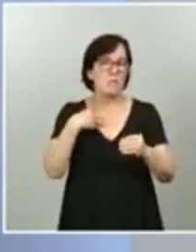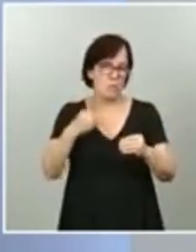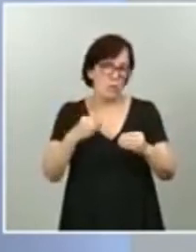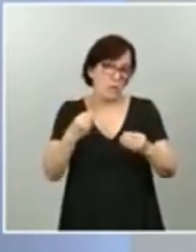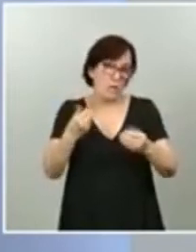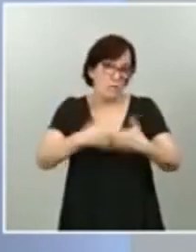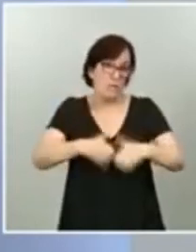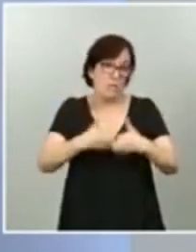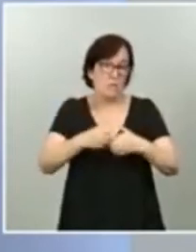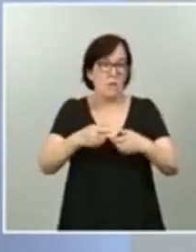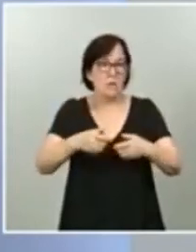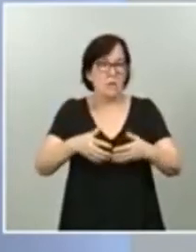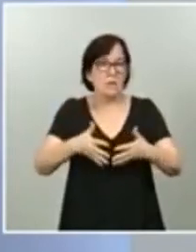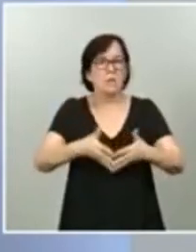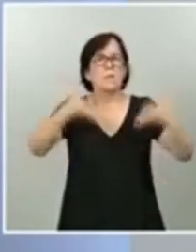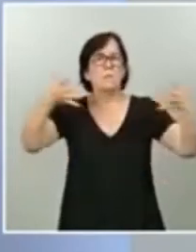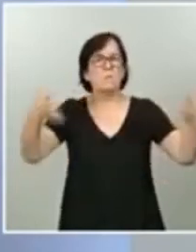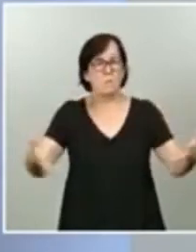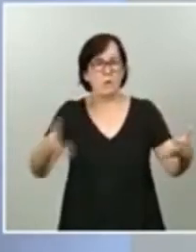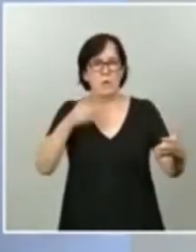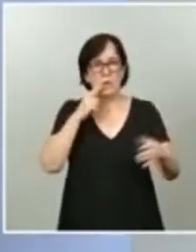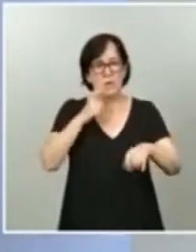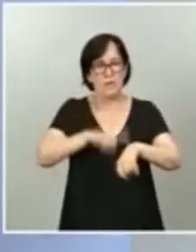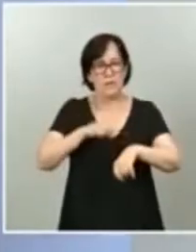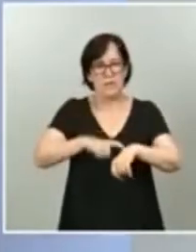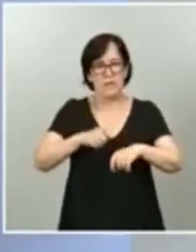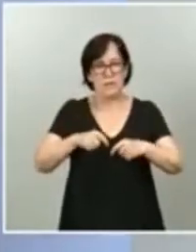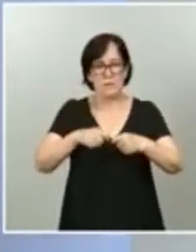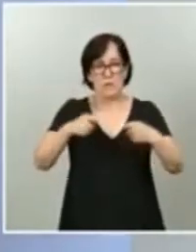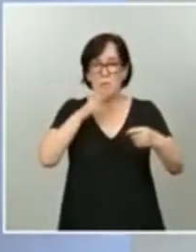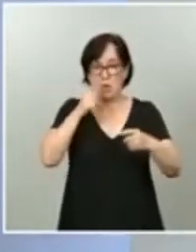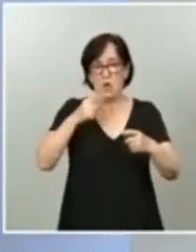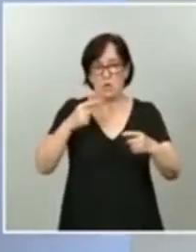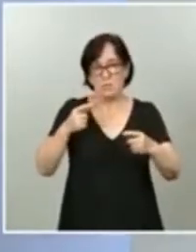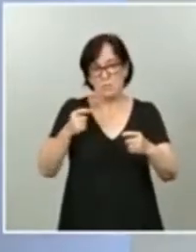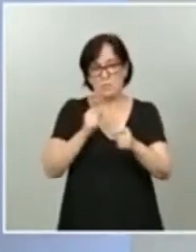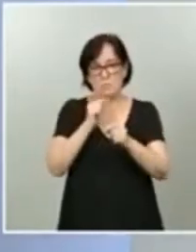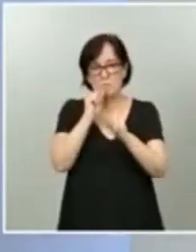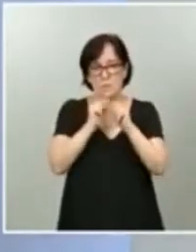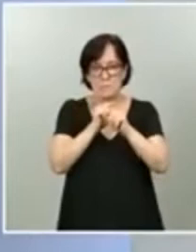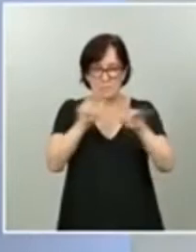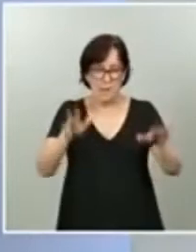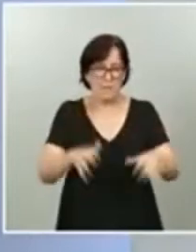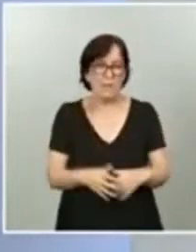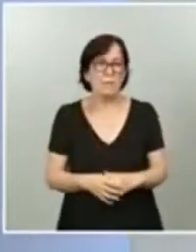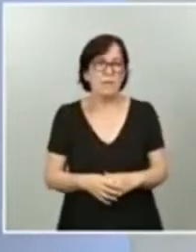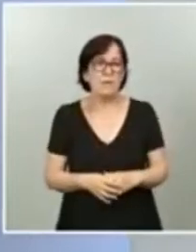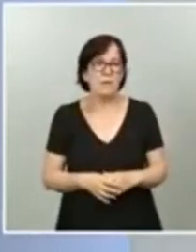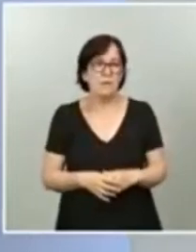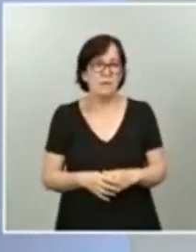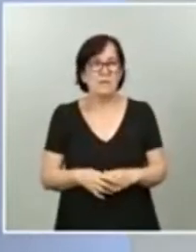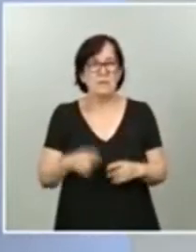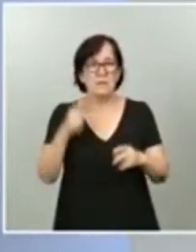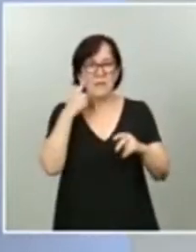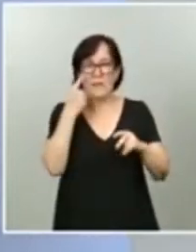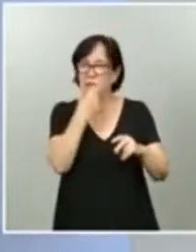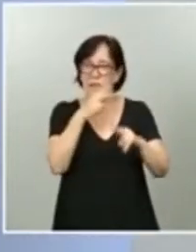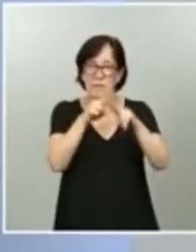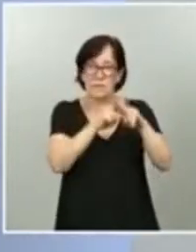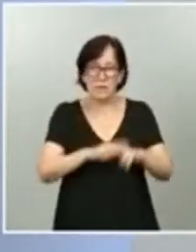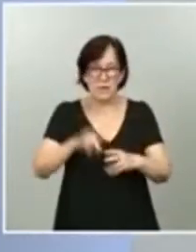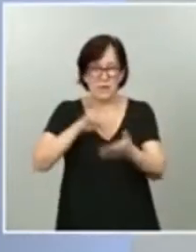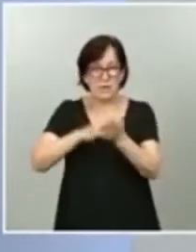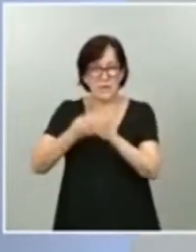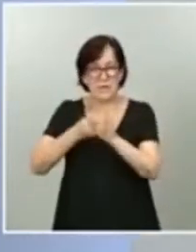ampliamos un tiempo más a consecuencia de esta pandemia. Lo mismo pasa con las inspecciones técnicas de vehículos, para las que